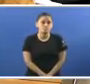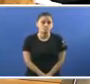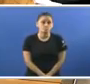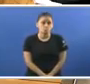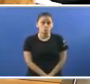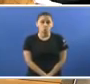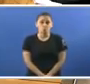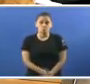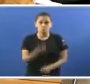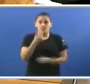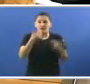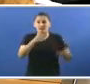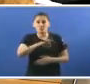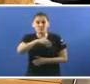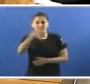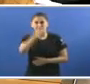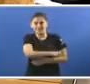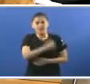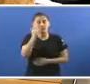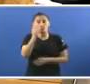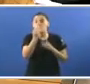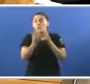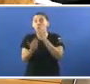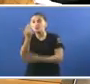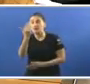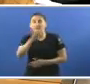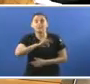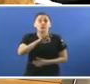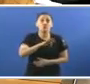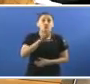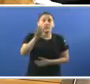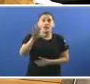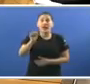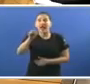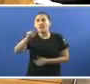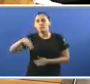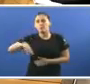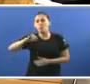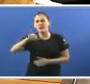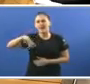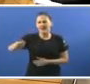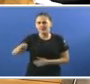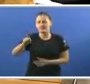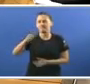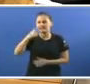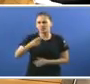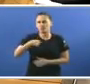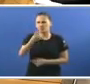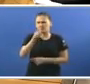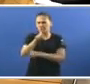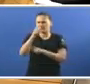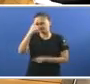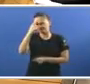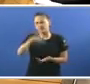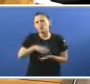Gracias presidente Bo día señor Almuíñan Preguntarase por que traemos os